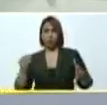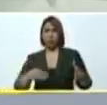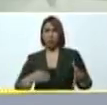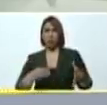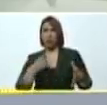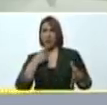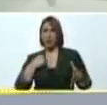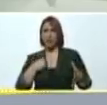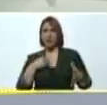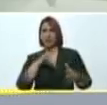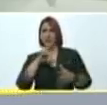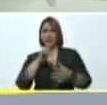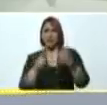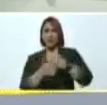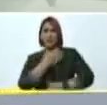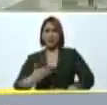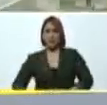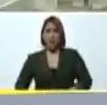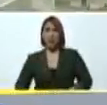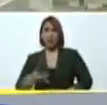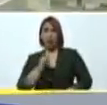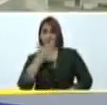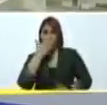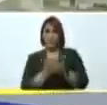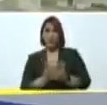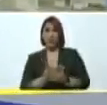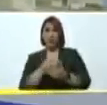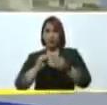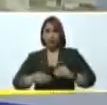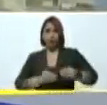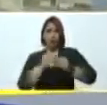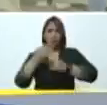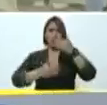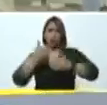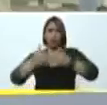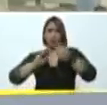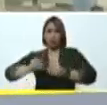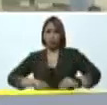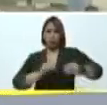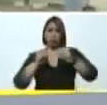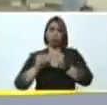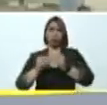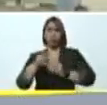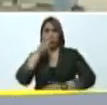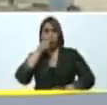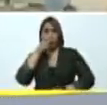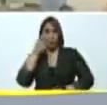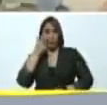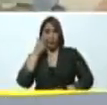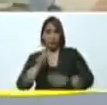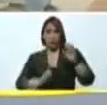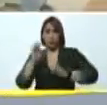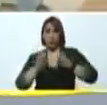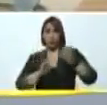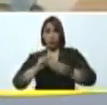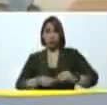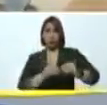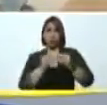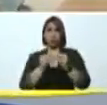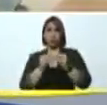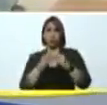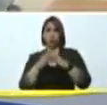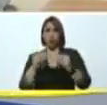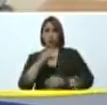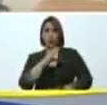vicepresidenta ejecutiva que estuvo personalmente al frente de este proceso supervisando la recuperación del